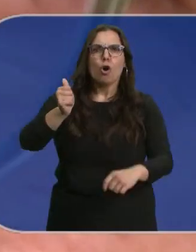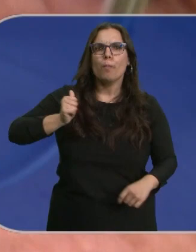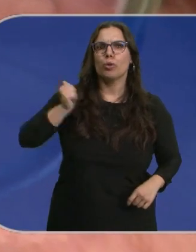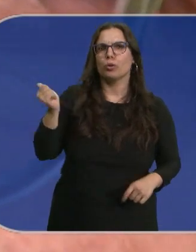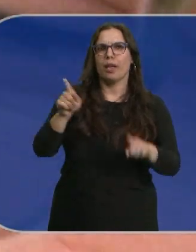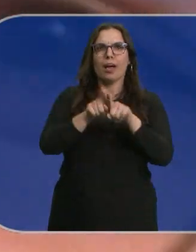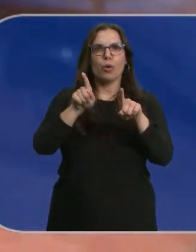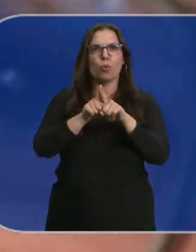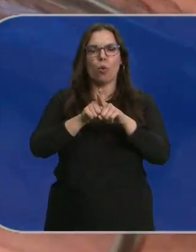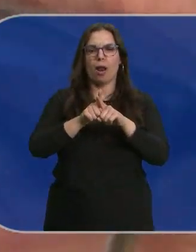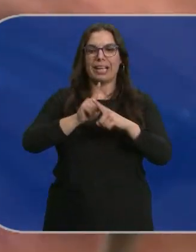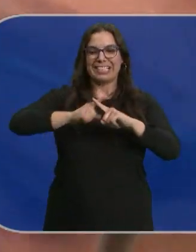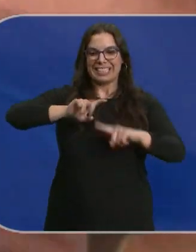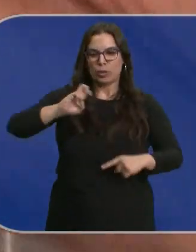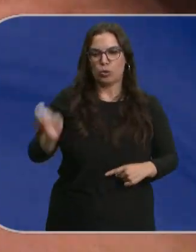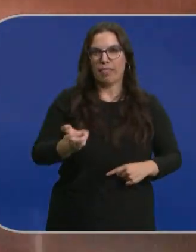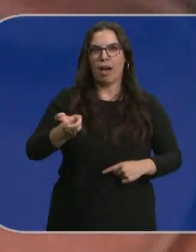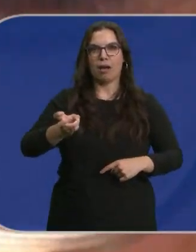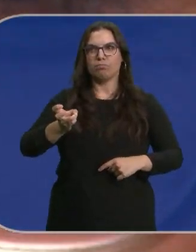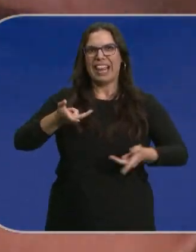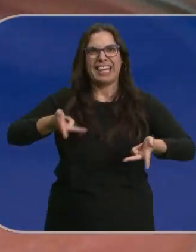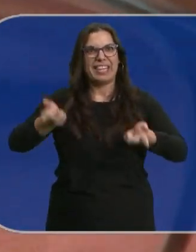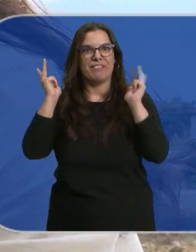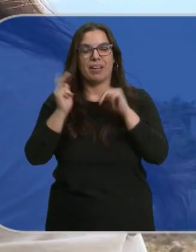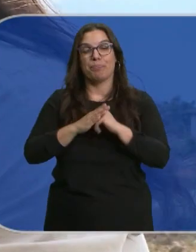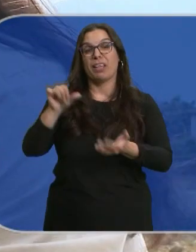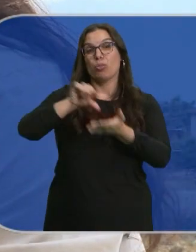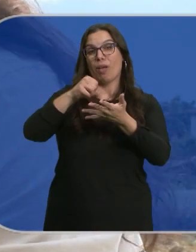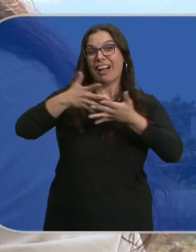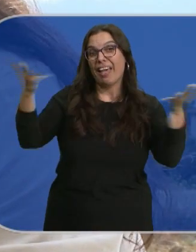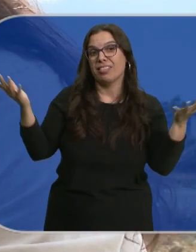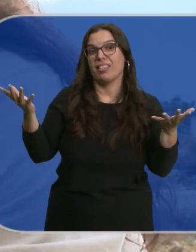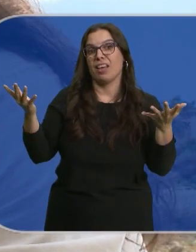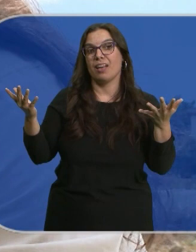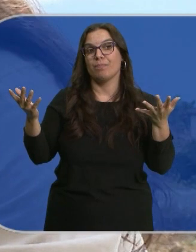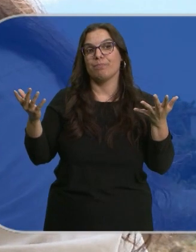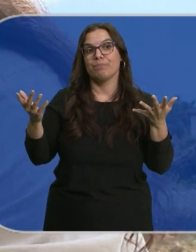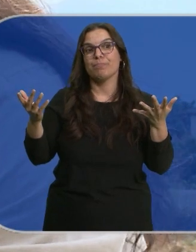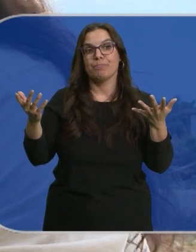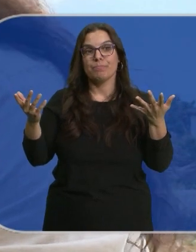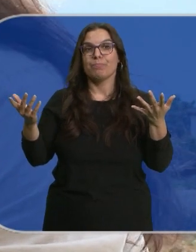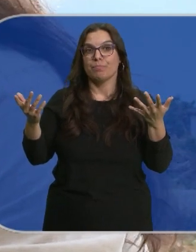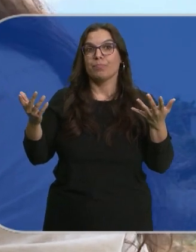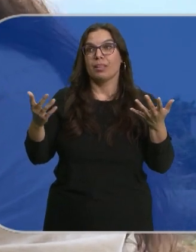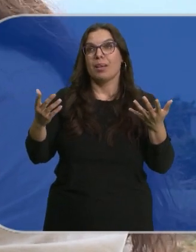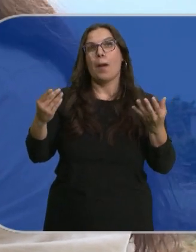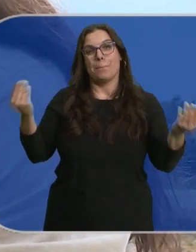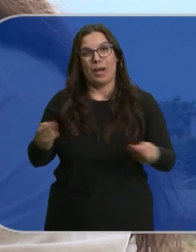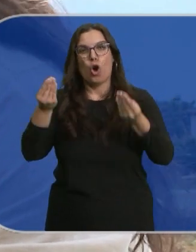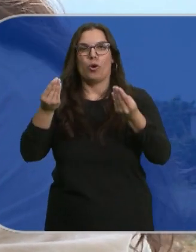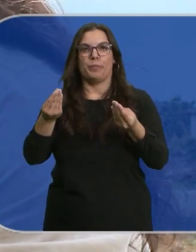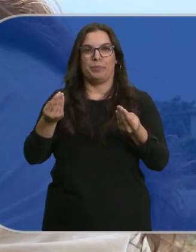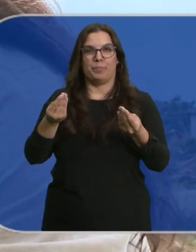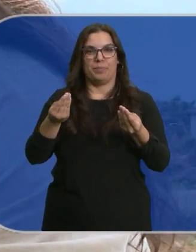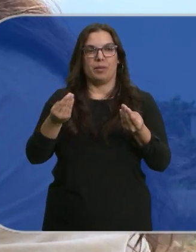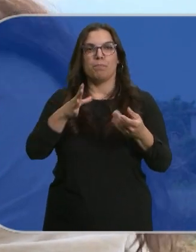de vivir su sexualidad sin ser juzgado. En ciudades más grandes pues se puede llevar mejor sobre todo porque